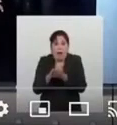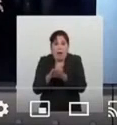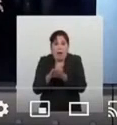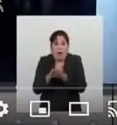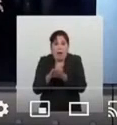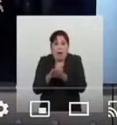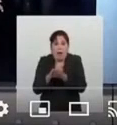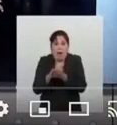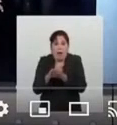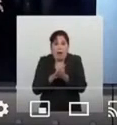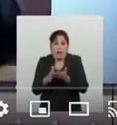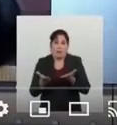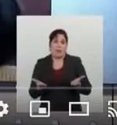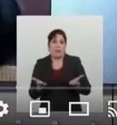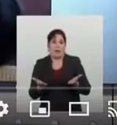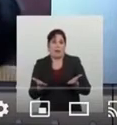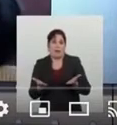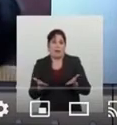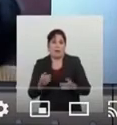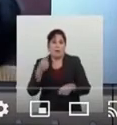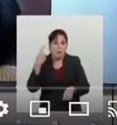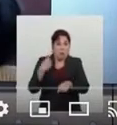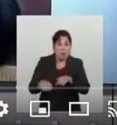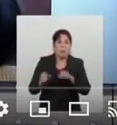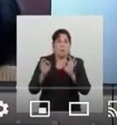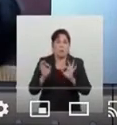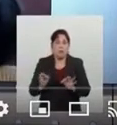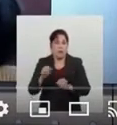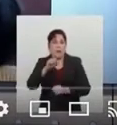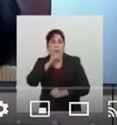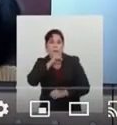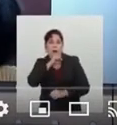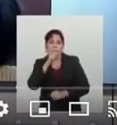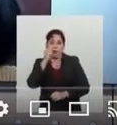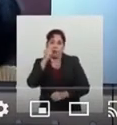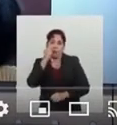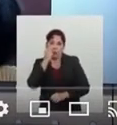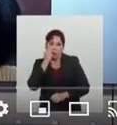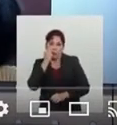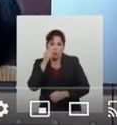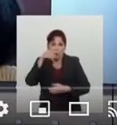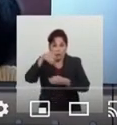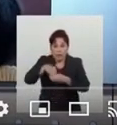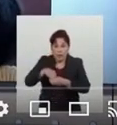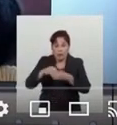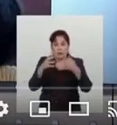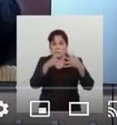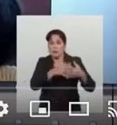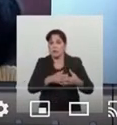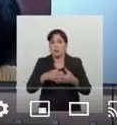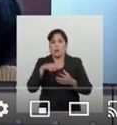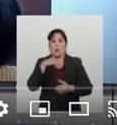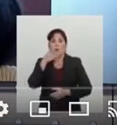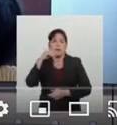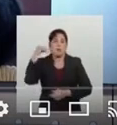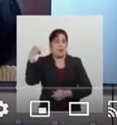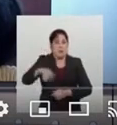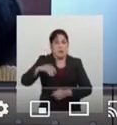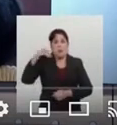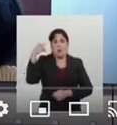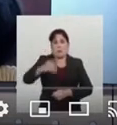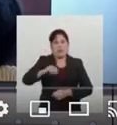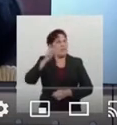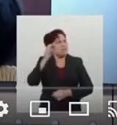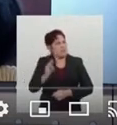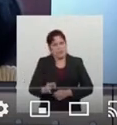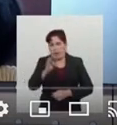a ver Cristi tragedia más esta es la madre de Tyri Nacols en un país donde la violencia policial ofrece un show semanal